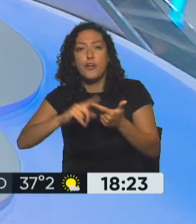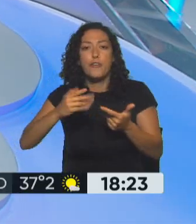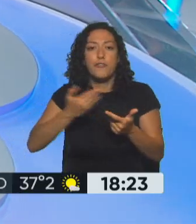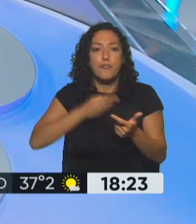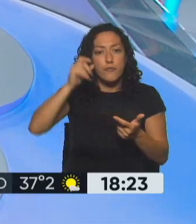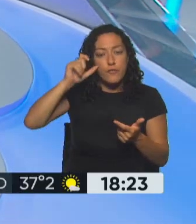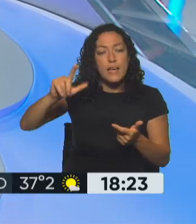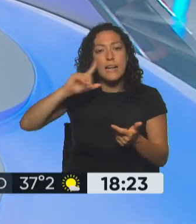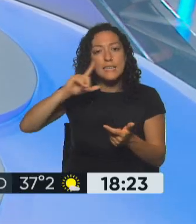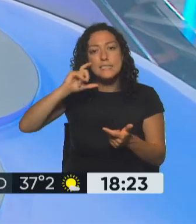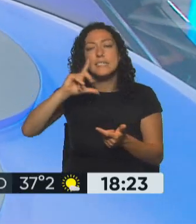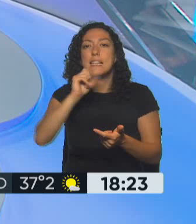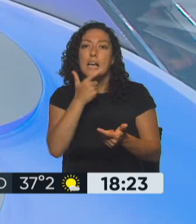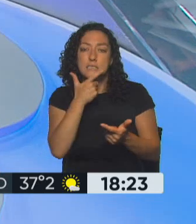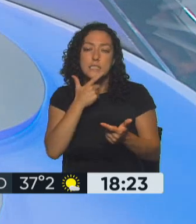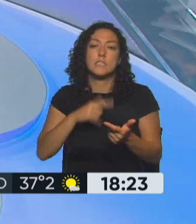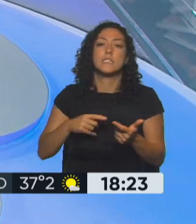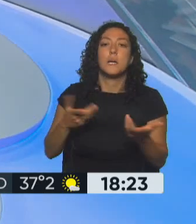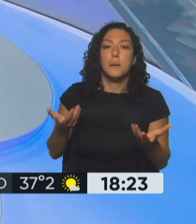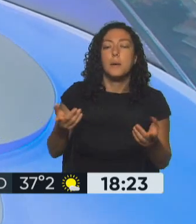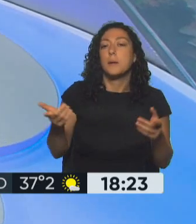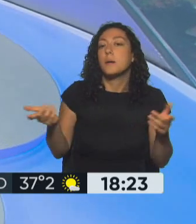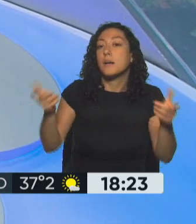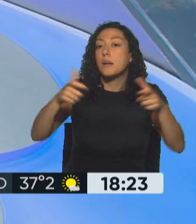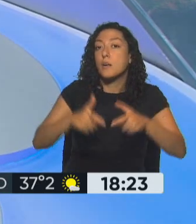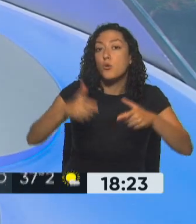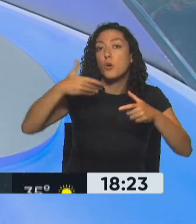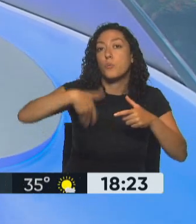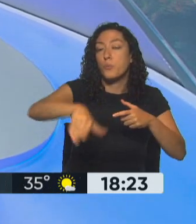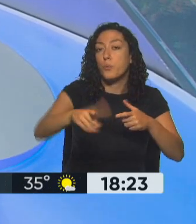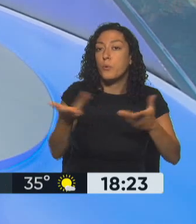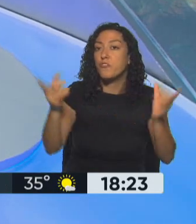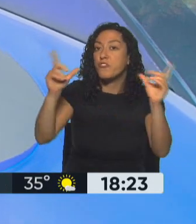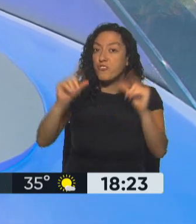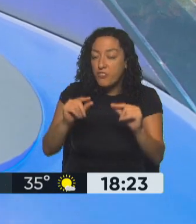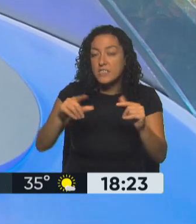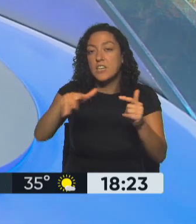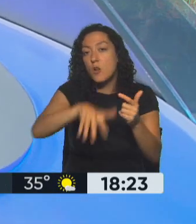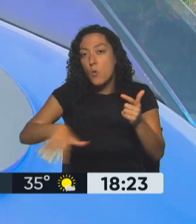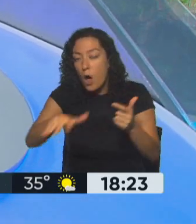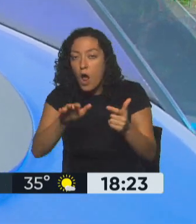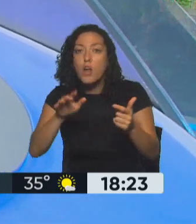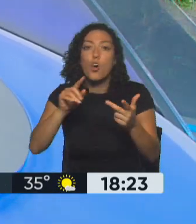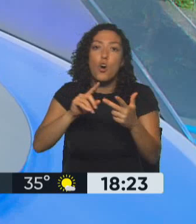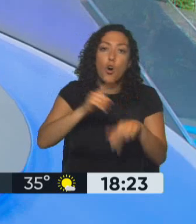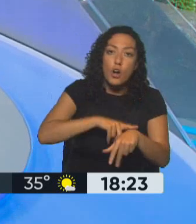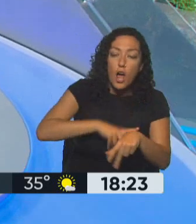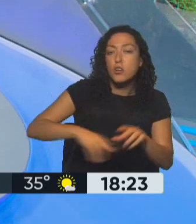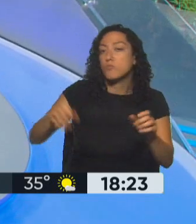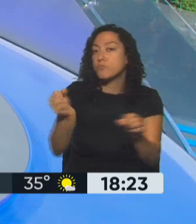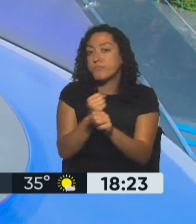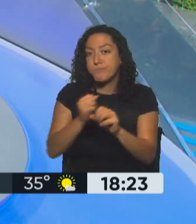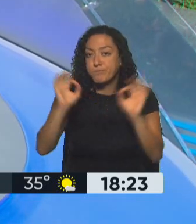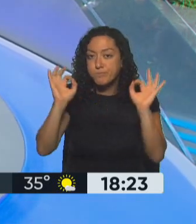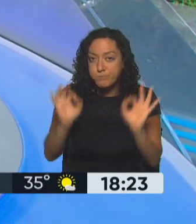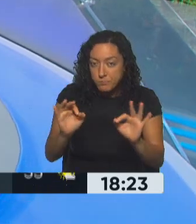hablar precisamente de una mesa y una reunión que ya tiene fecha, no solamente fecha, sino lugar y horario. Felicitas lo adelantabas